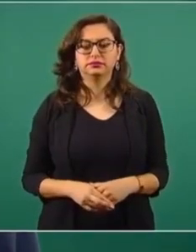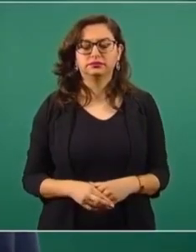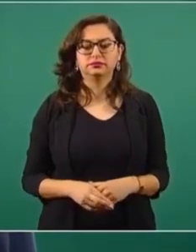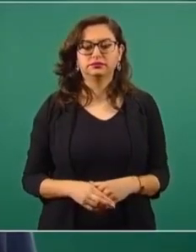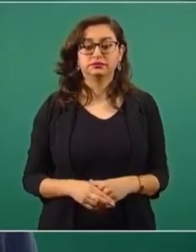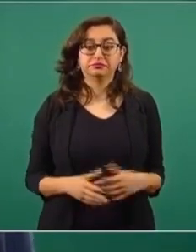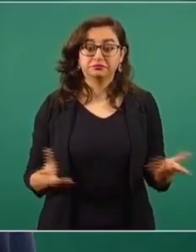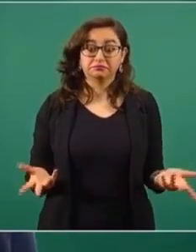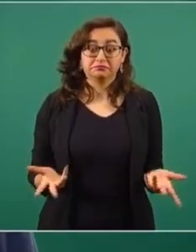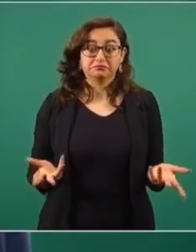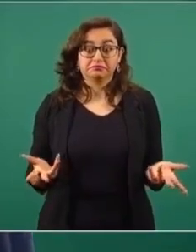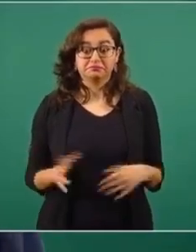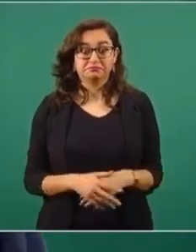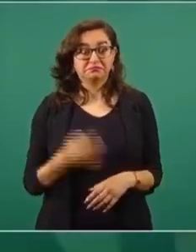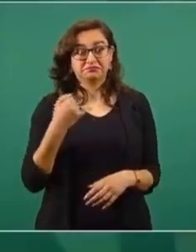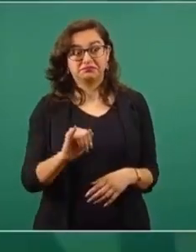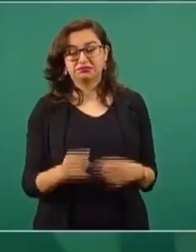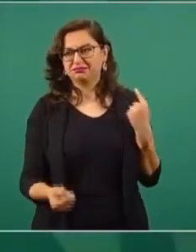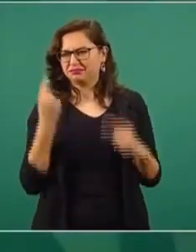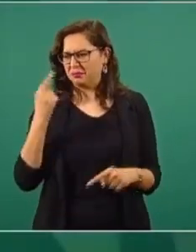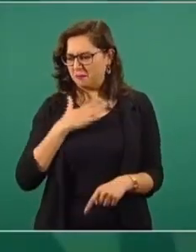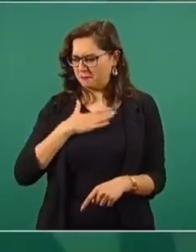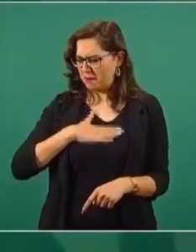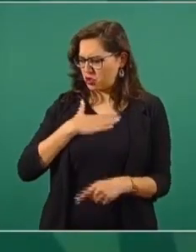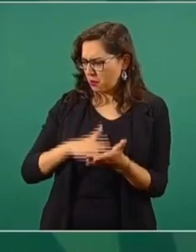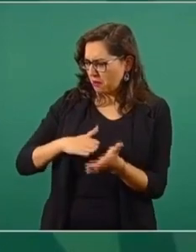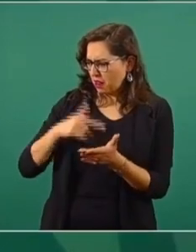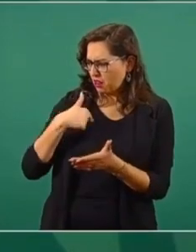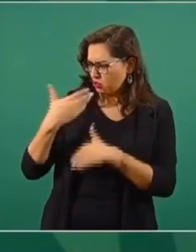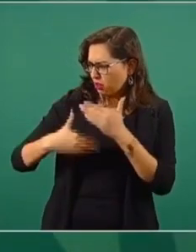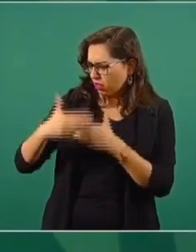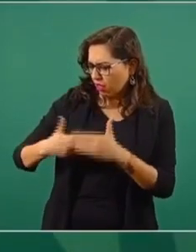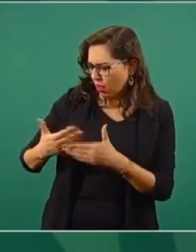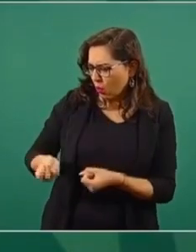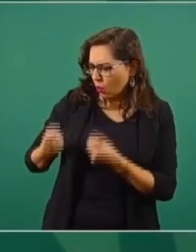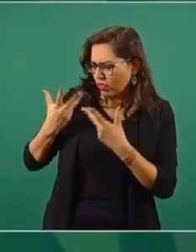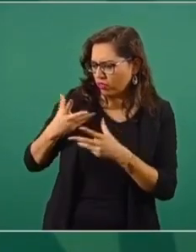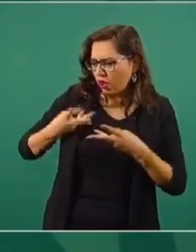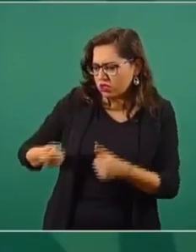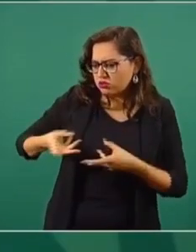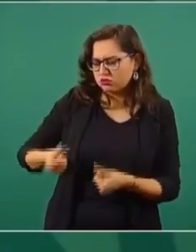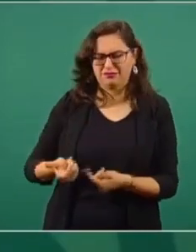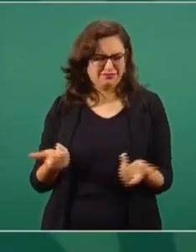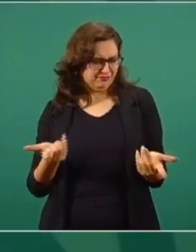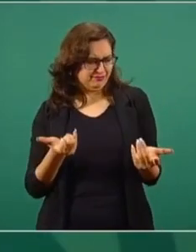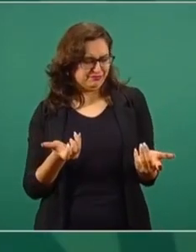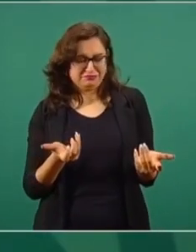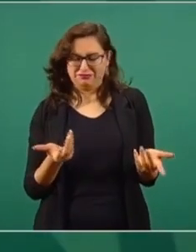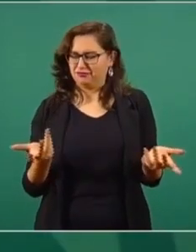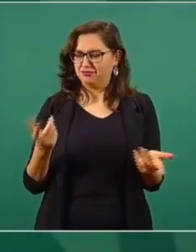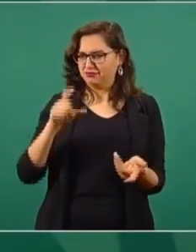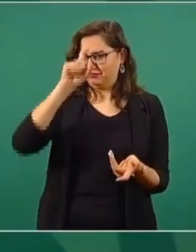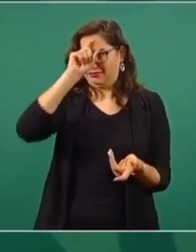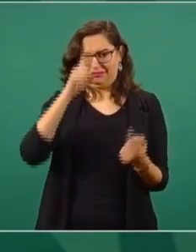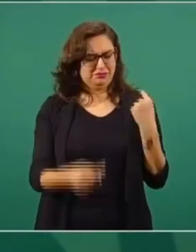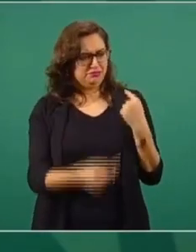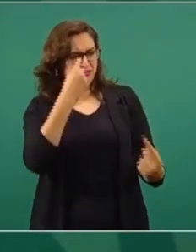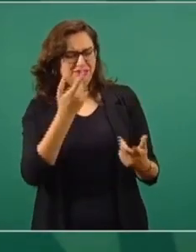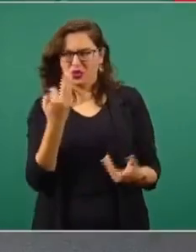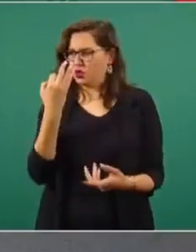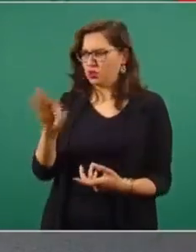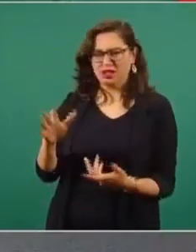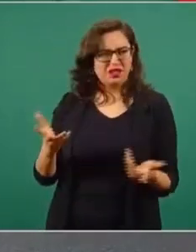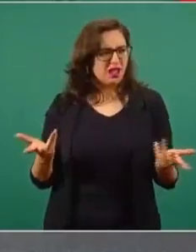aunque sea ofensivo, grosero,